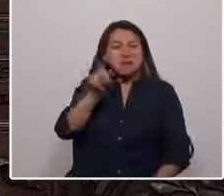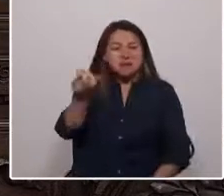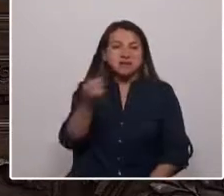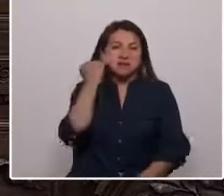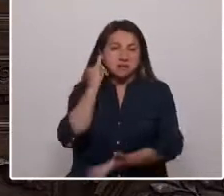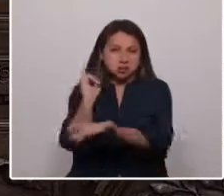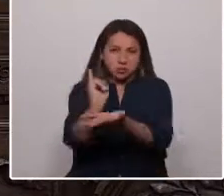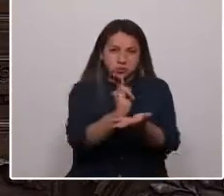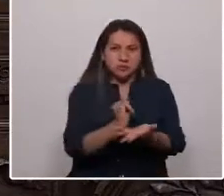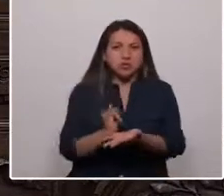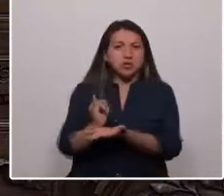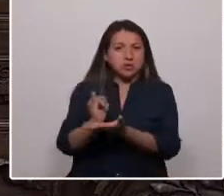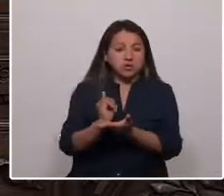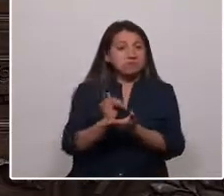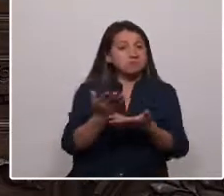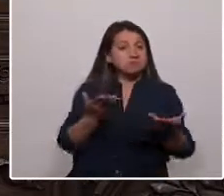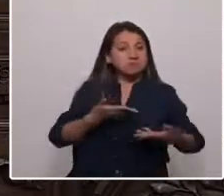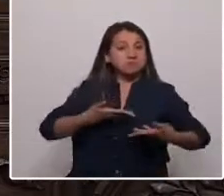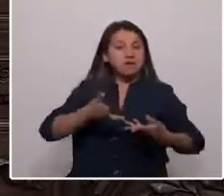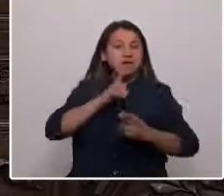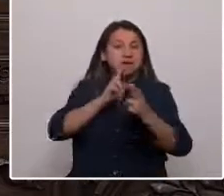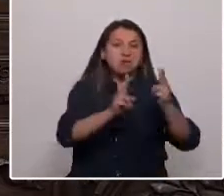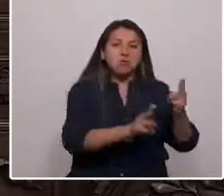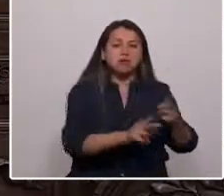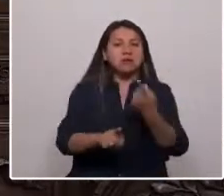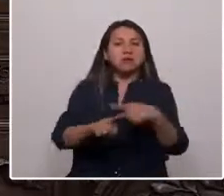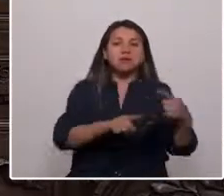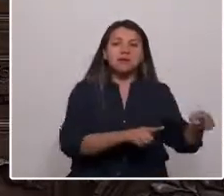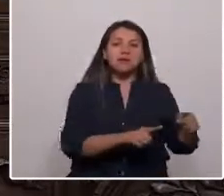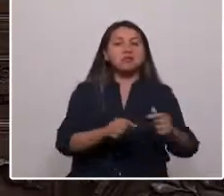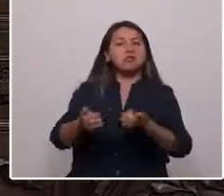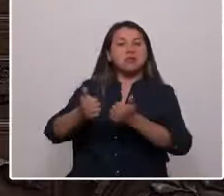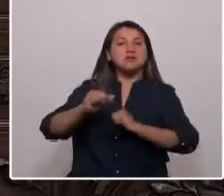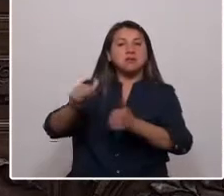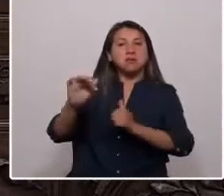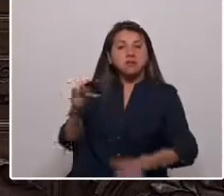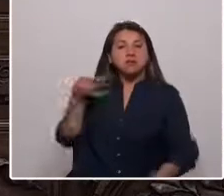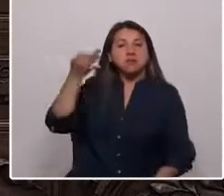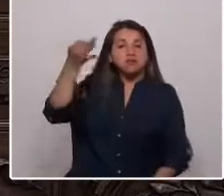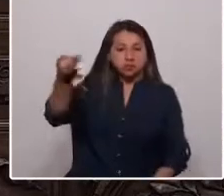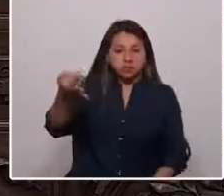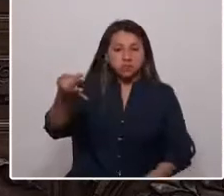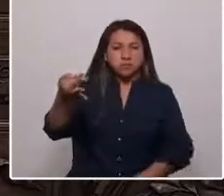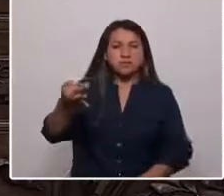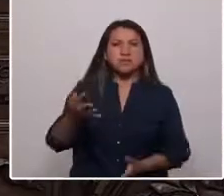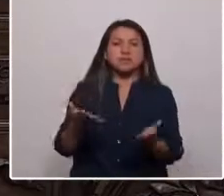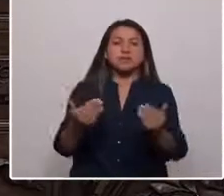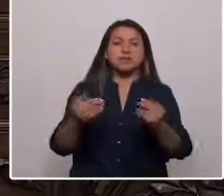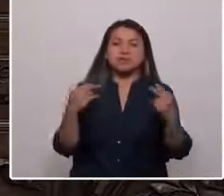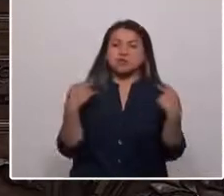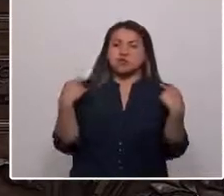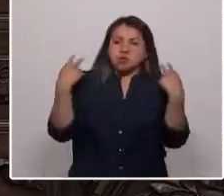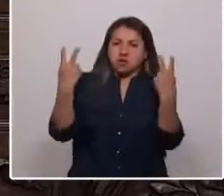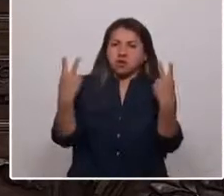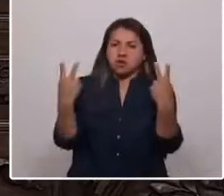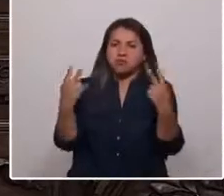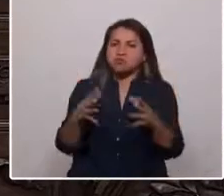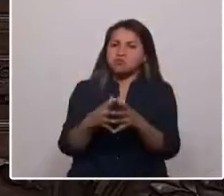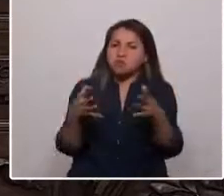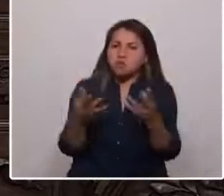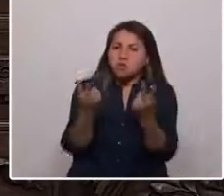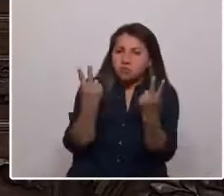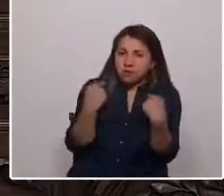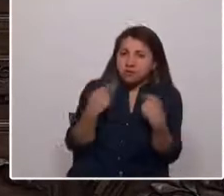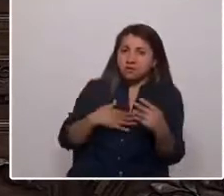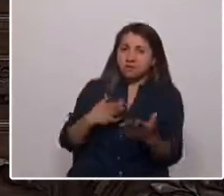para así dar respuestas a múltiples desafíos futuros. Vamos a requerir coraje y mucha humildad para